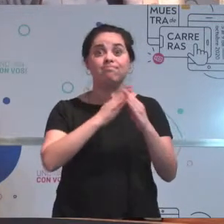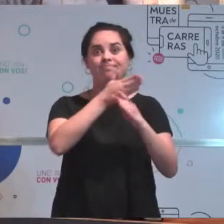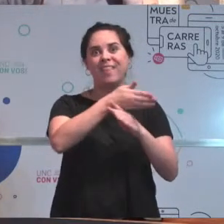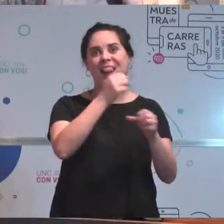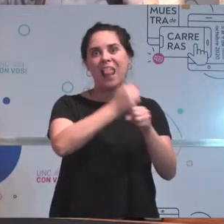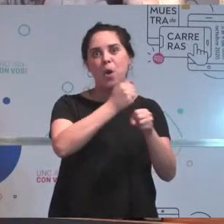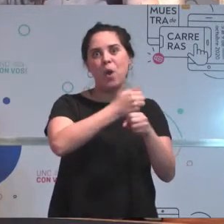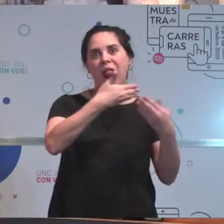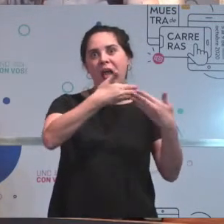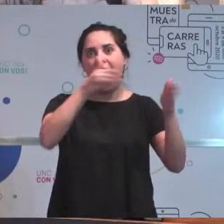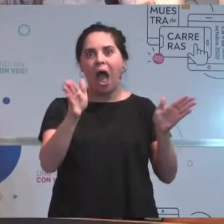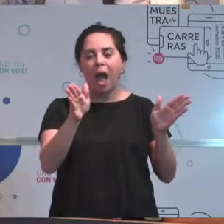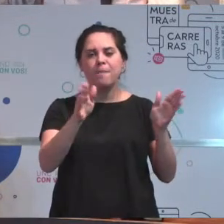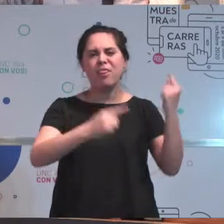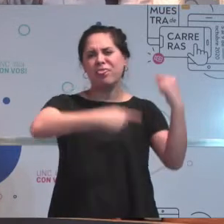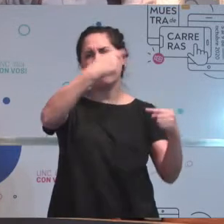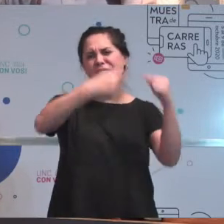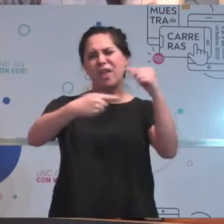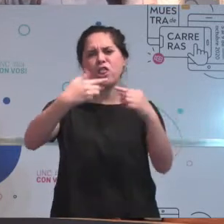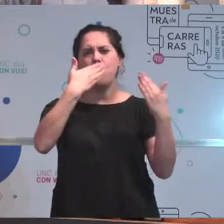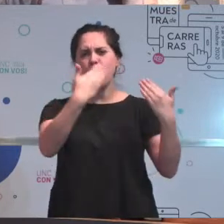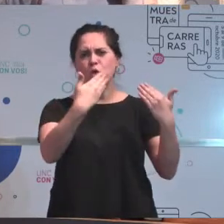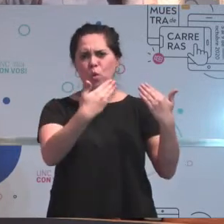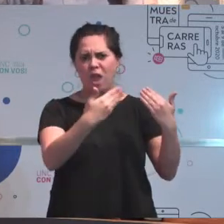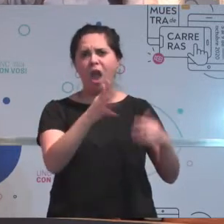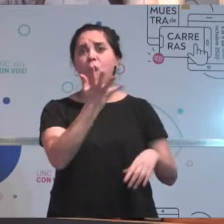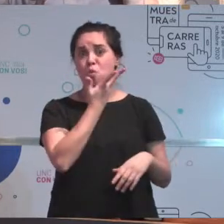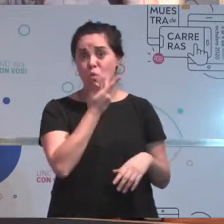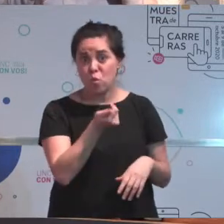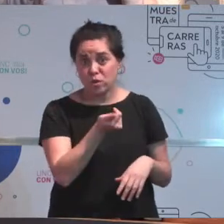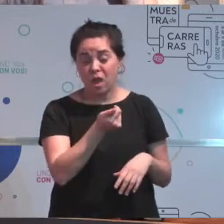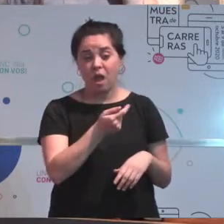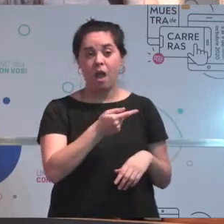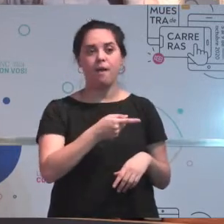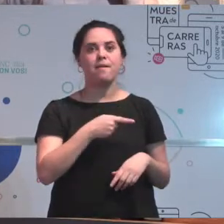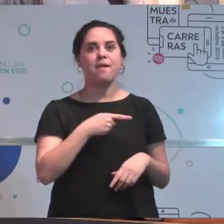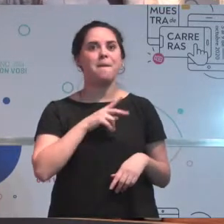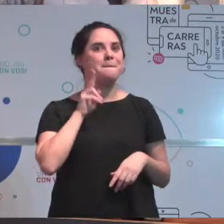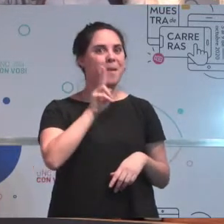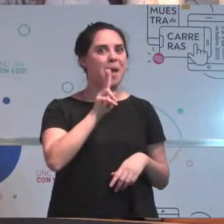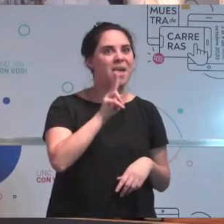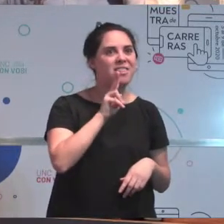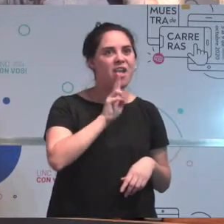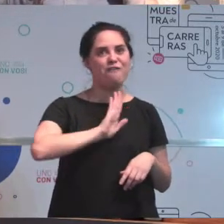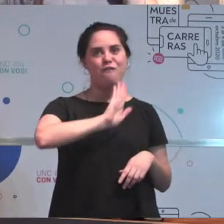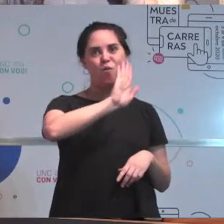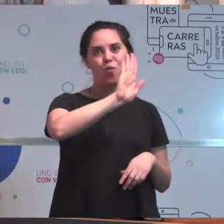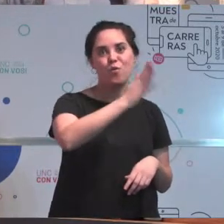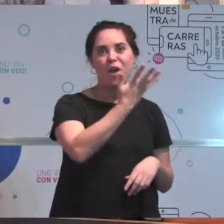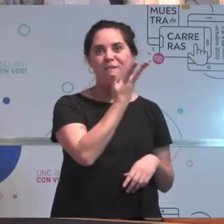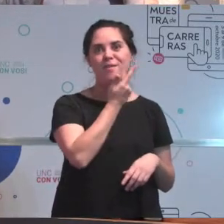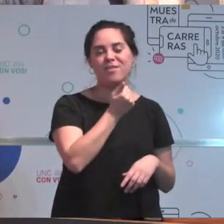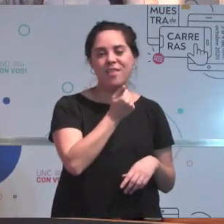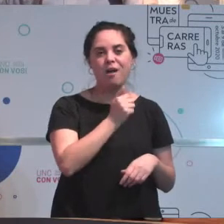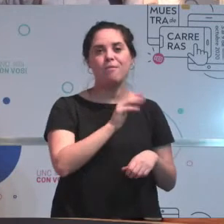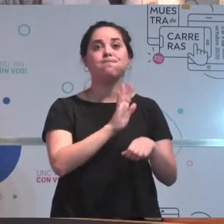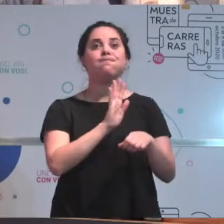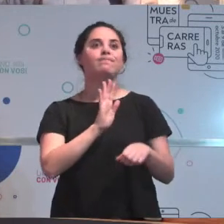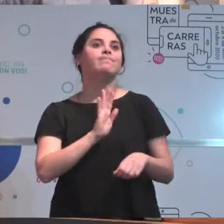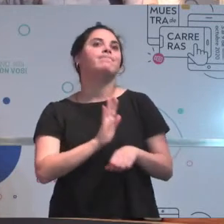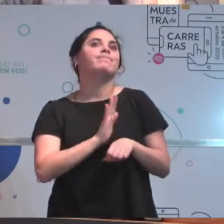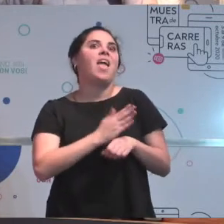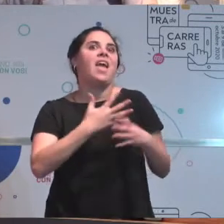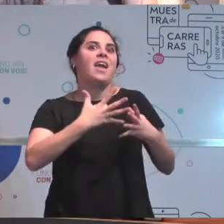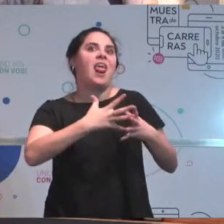y que puedan tener diferentes oportunidades y con buenas perspectivas futuras, una carrera en crecimiento, sin duda que